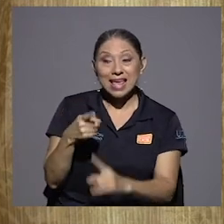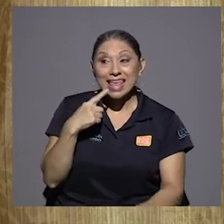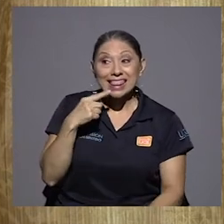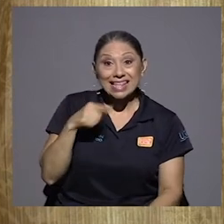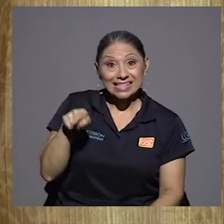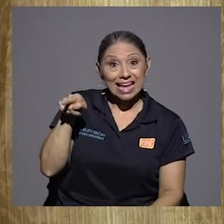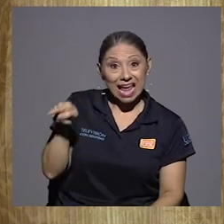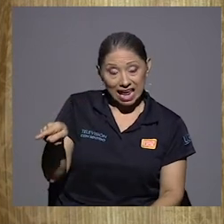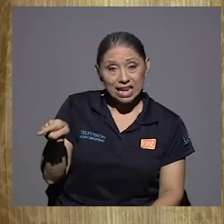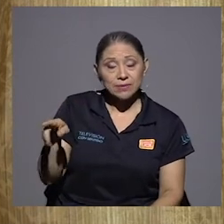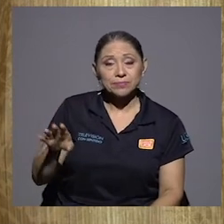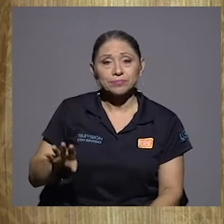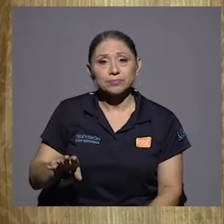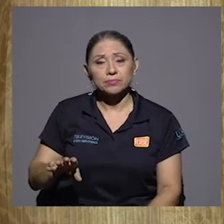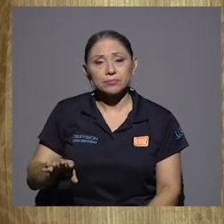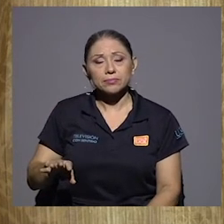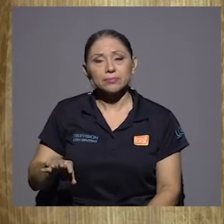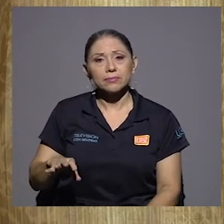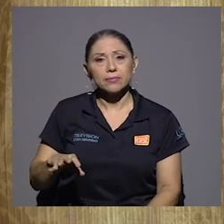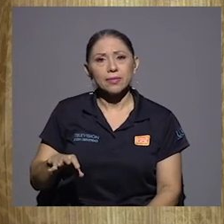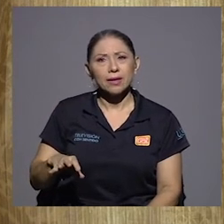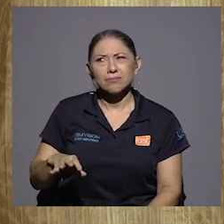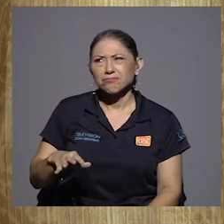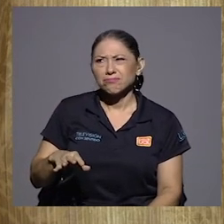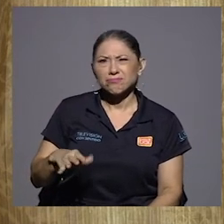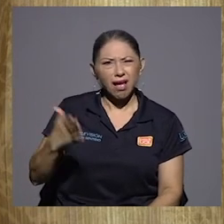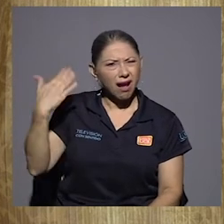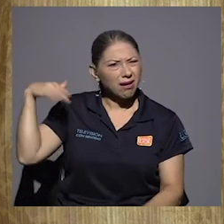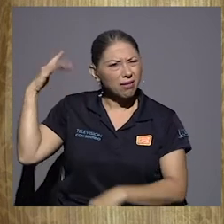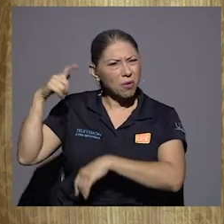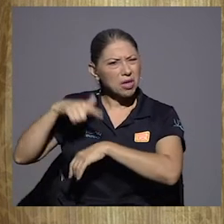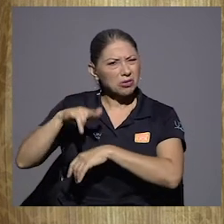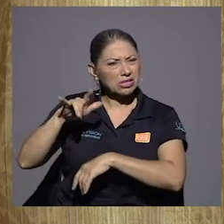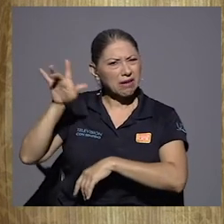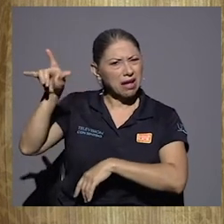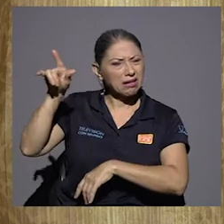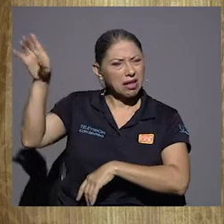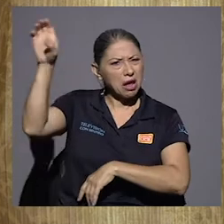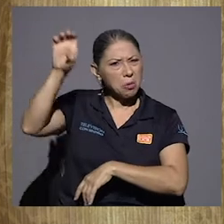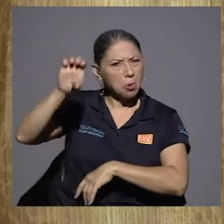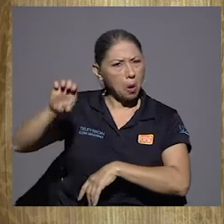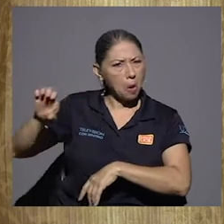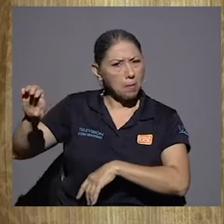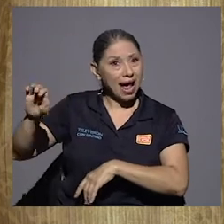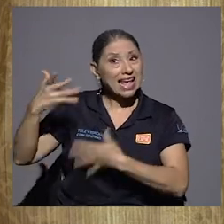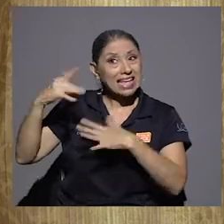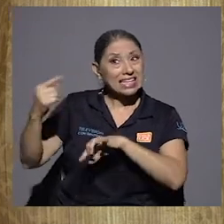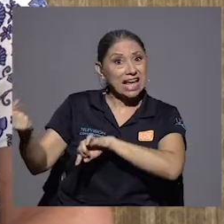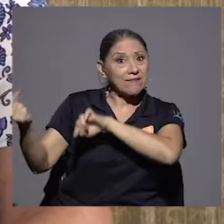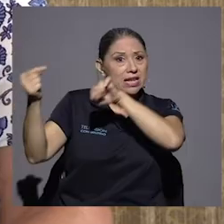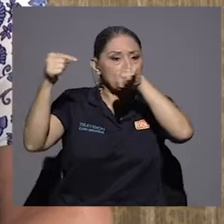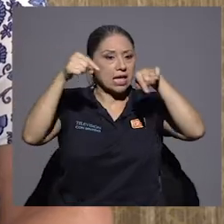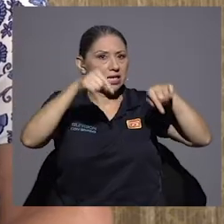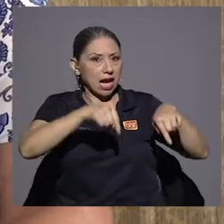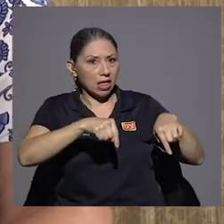llegando de Europa y era un médico muy respetado. Su papá ya lo era.